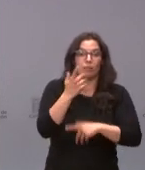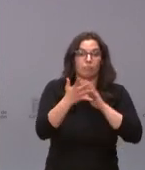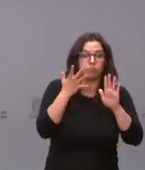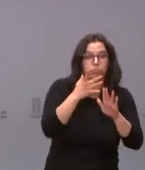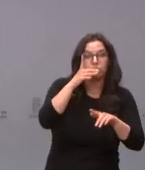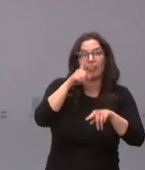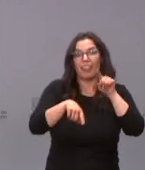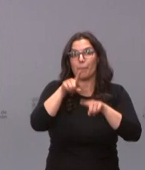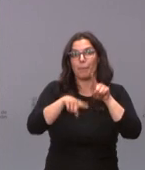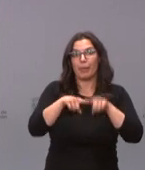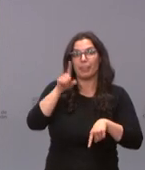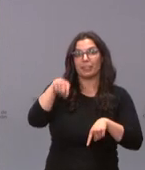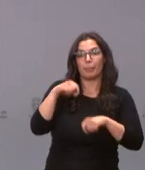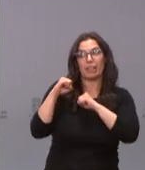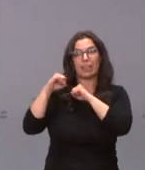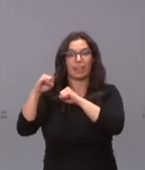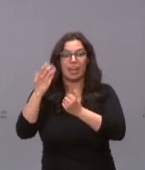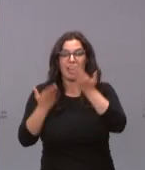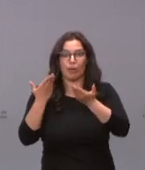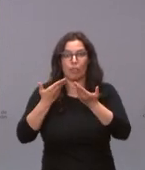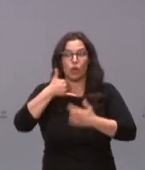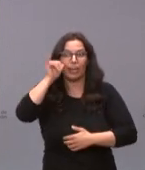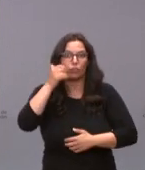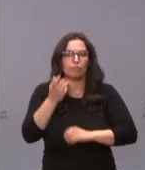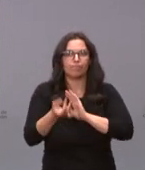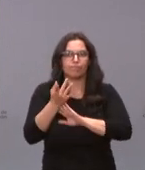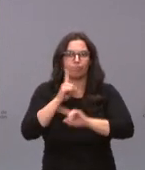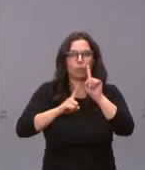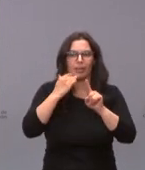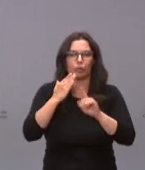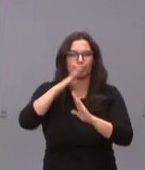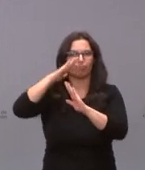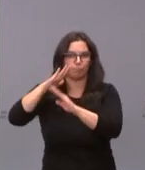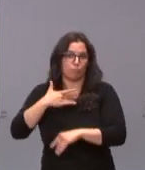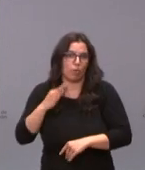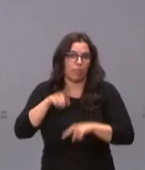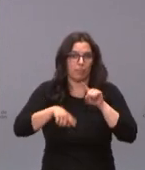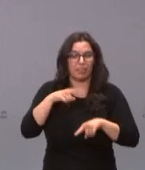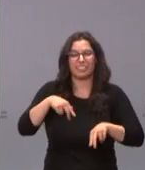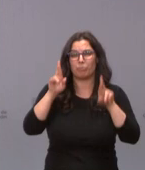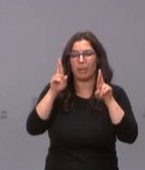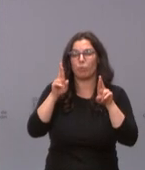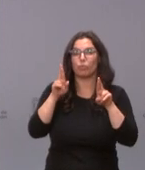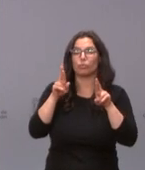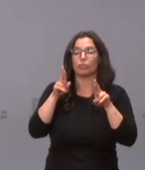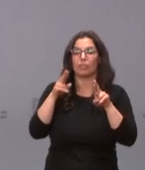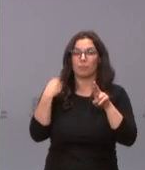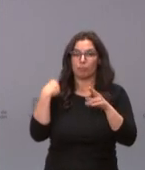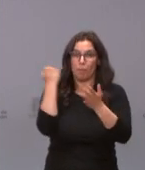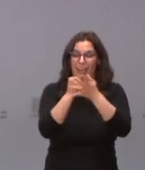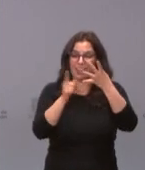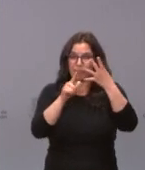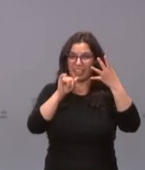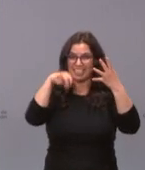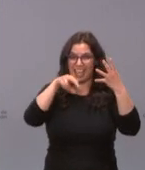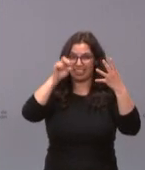evaluación de riesgos de manera permanente en la que estamos esperamos que se desbloquee el uso de Janssen en